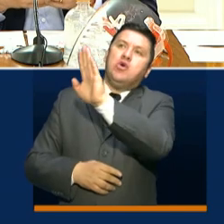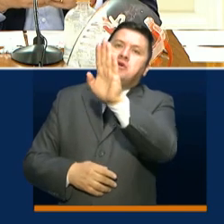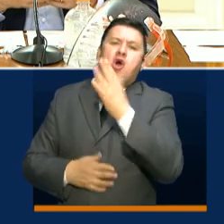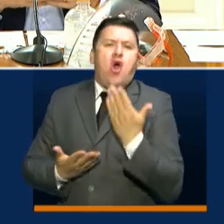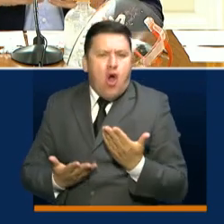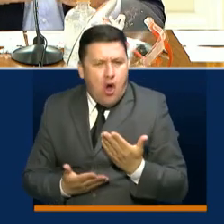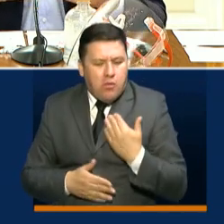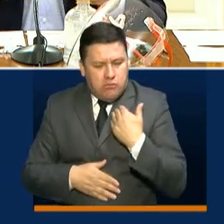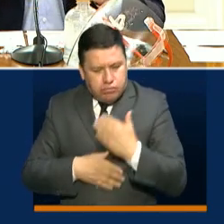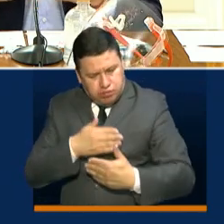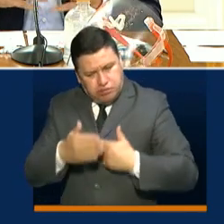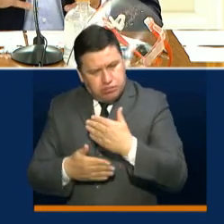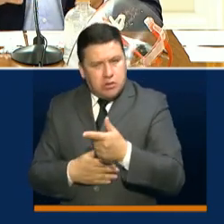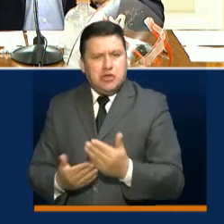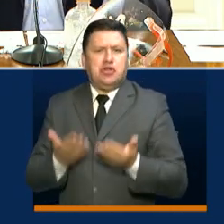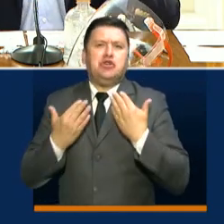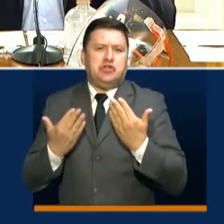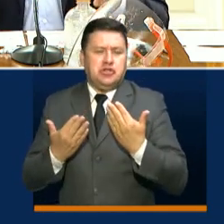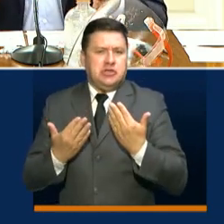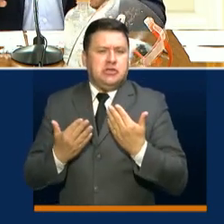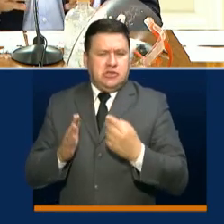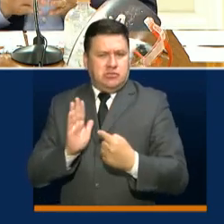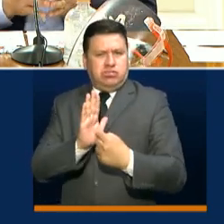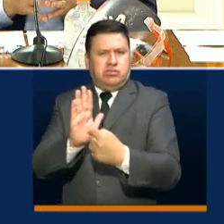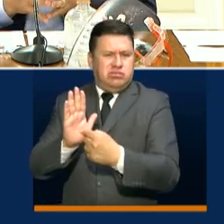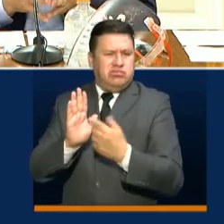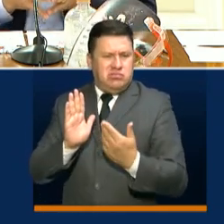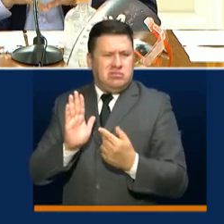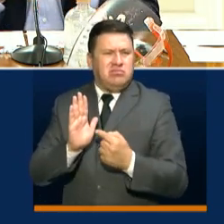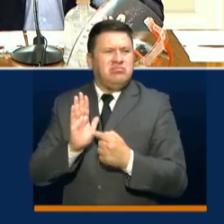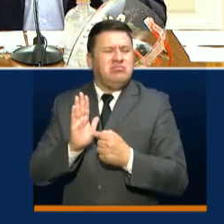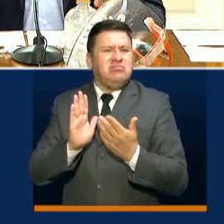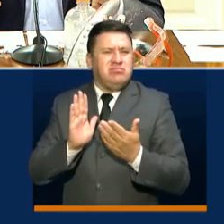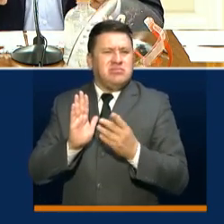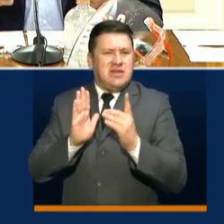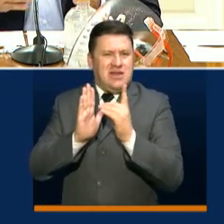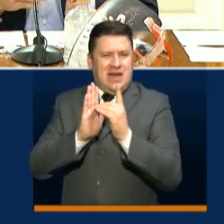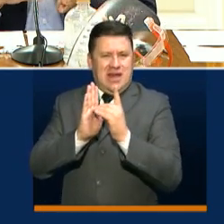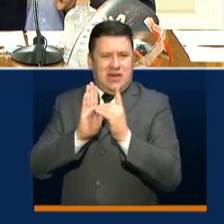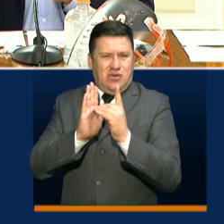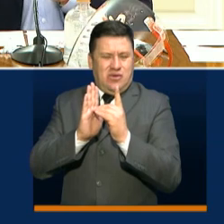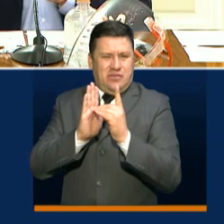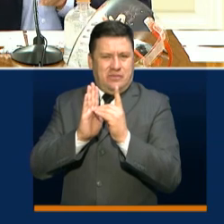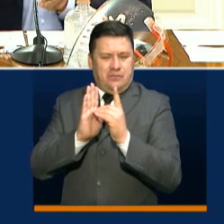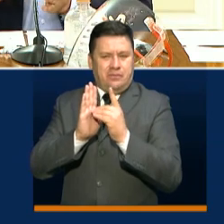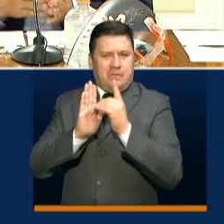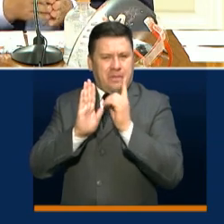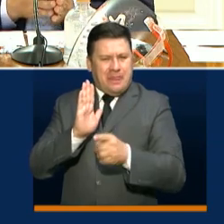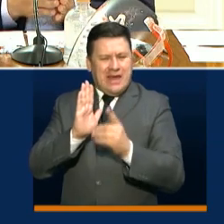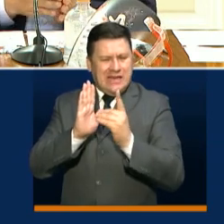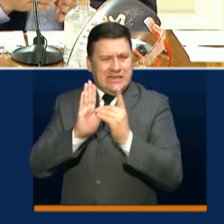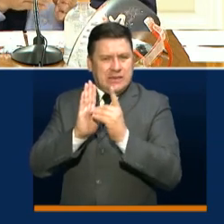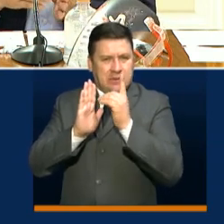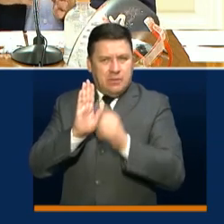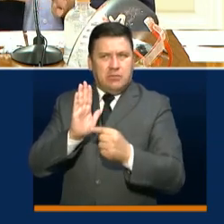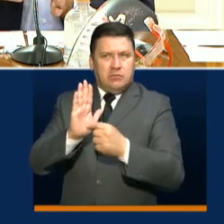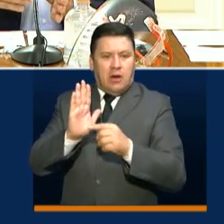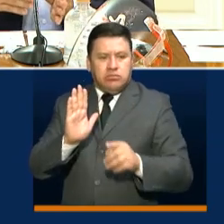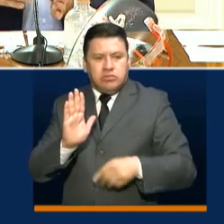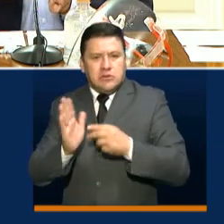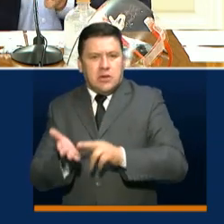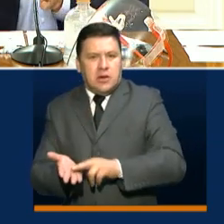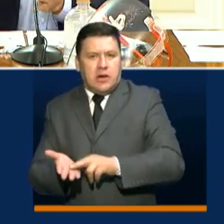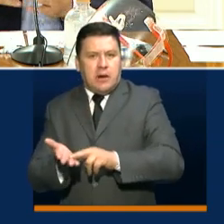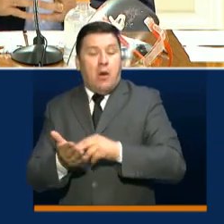también han ido permitiendo que en el marco del decreto que va estableciendo las excepciones, donde se ha ido